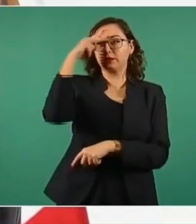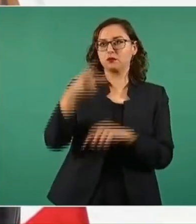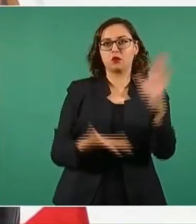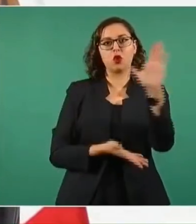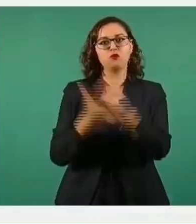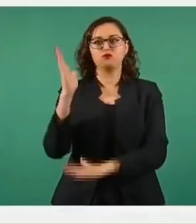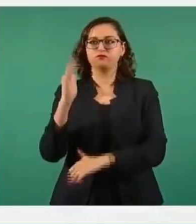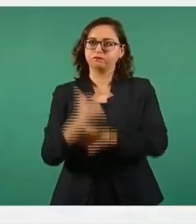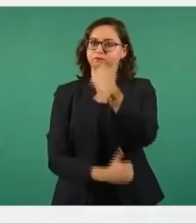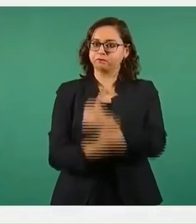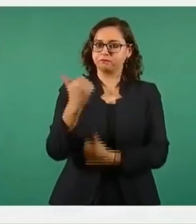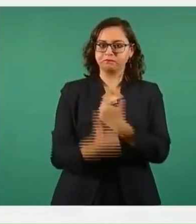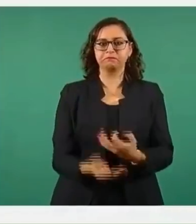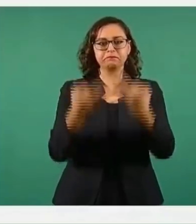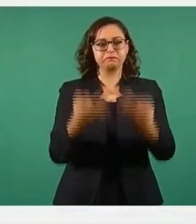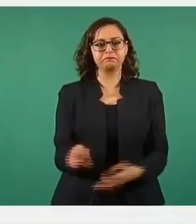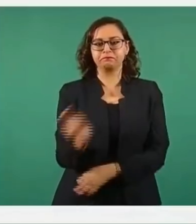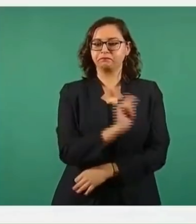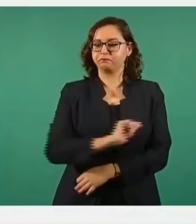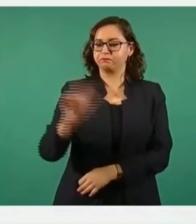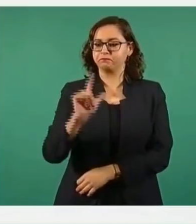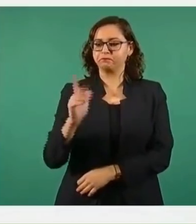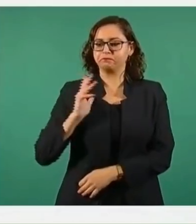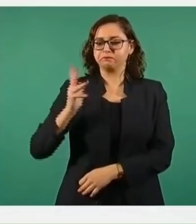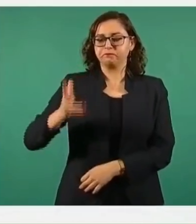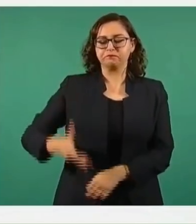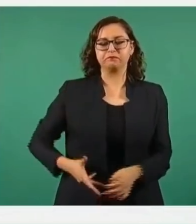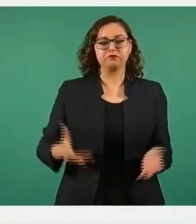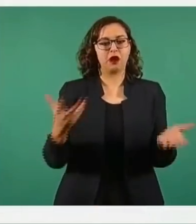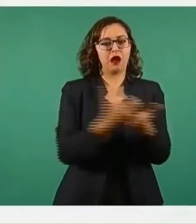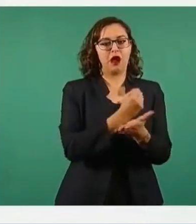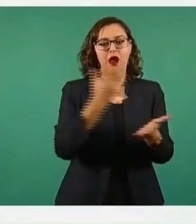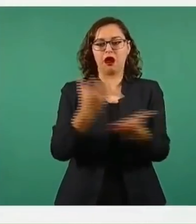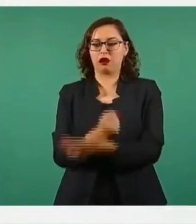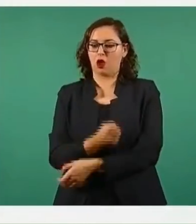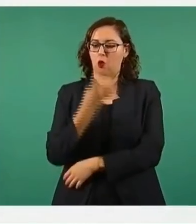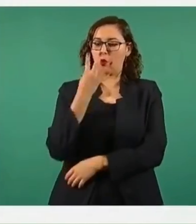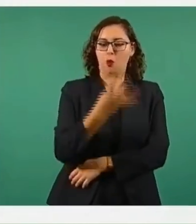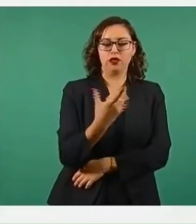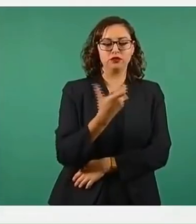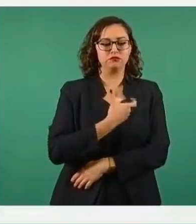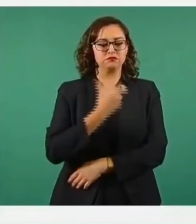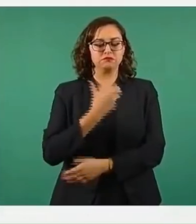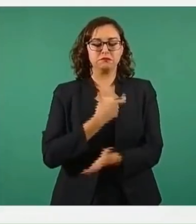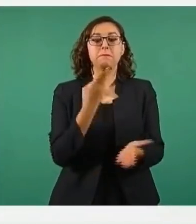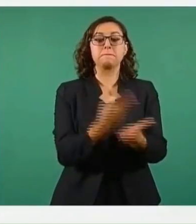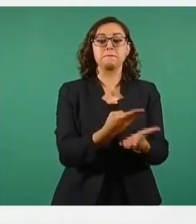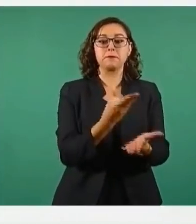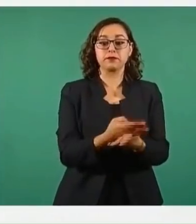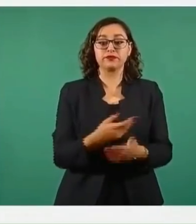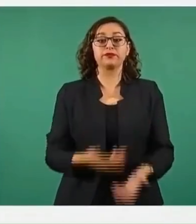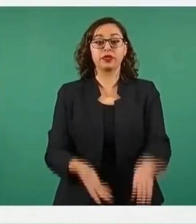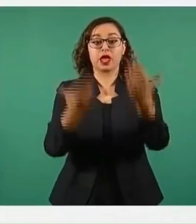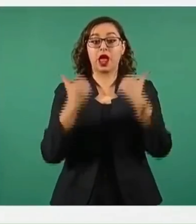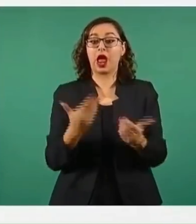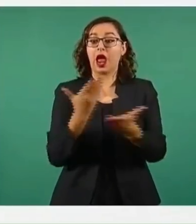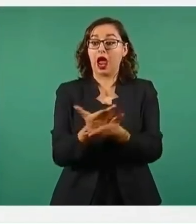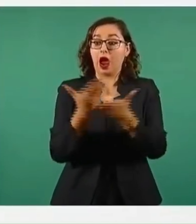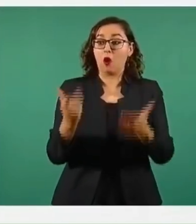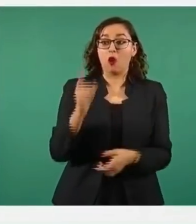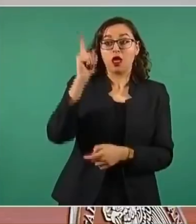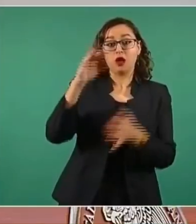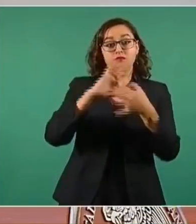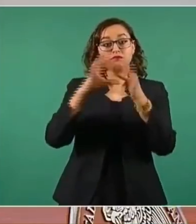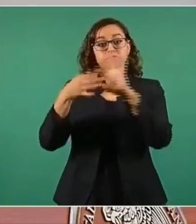dignidad y obtuvieron cuatro medallas de bronce. Quienes participan en los Juegos Paralímpicos